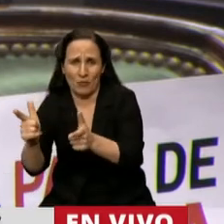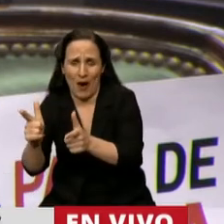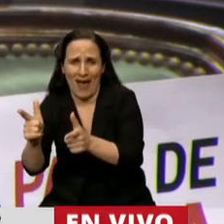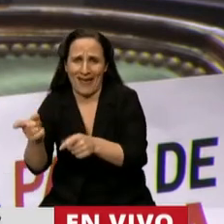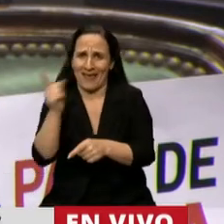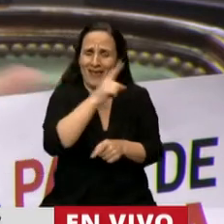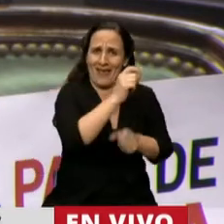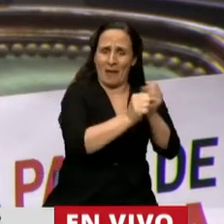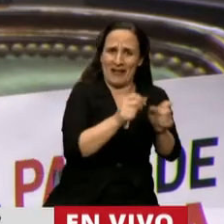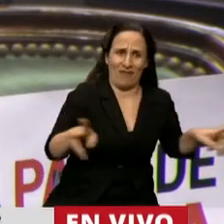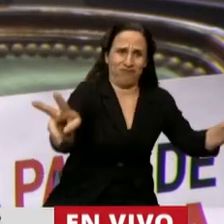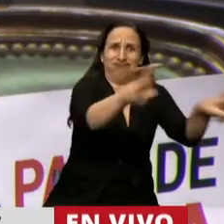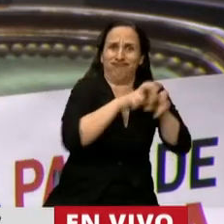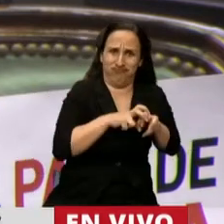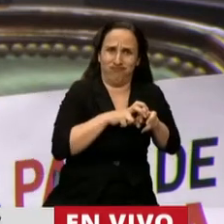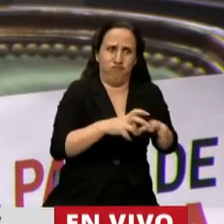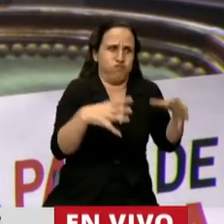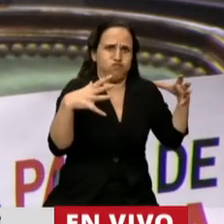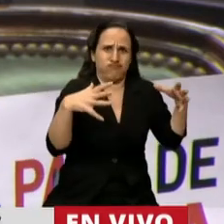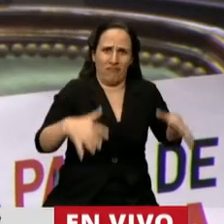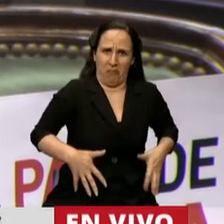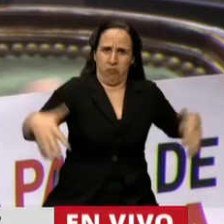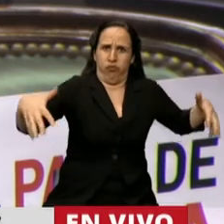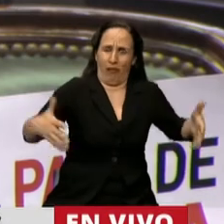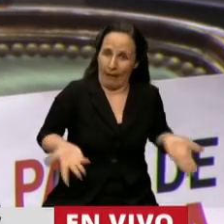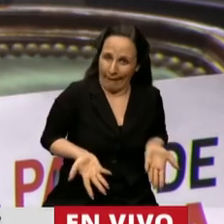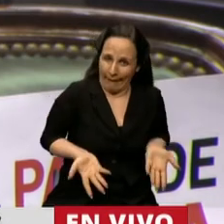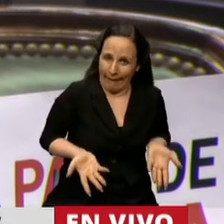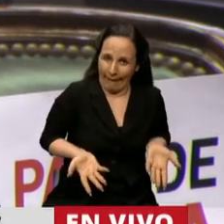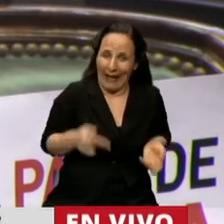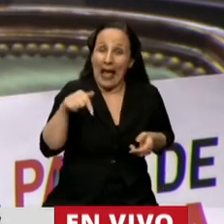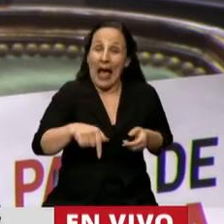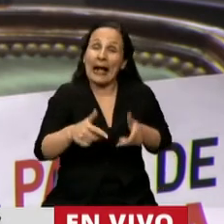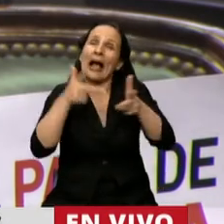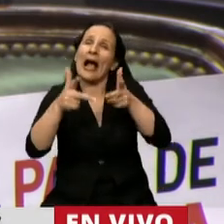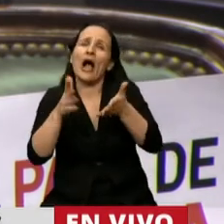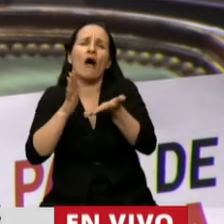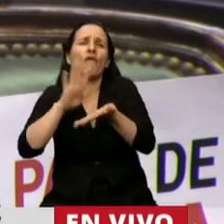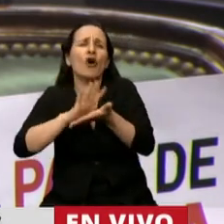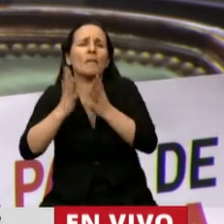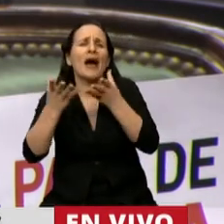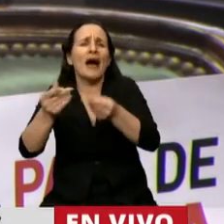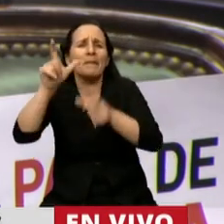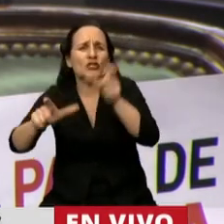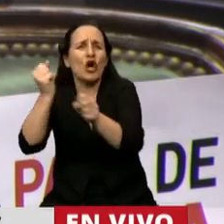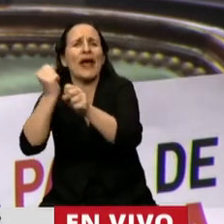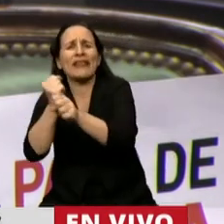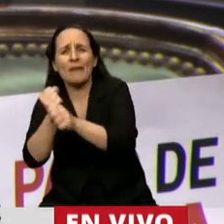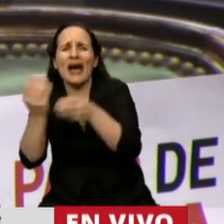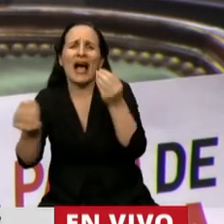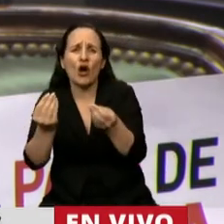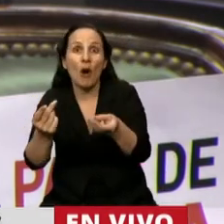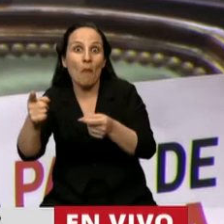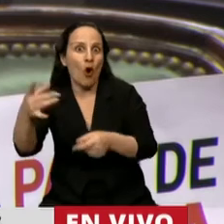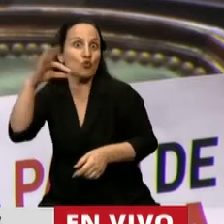Y entonces acá, no, no se está discutiendo cómo se va a beneficiar a esos sectores de trabajadoras y trabajadores, ni hablar de eliminar el